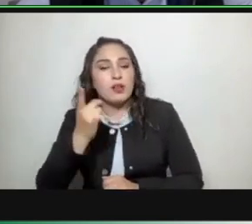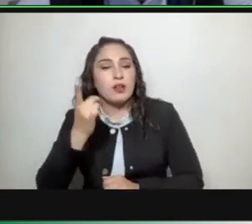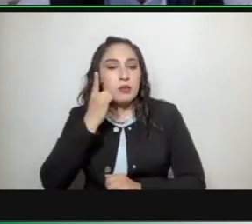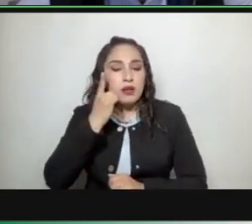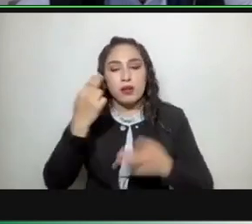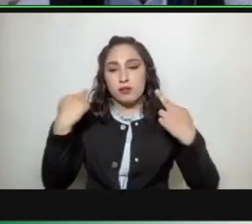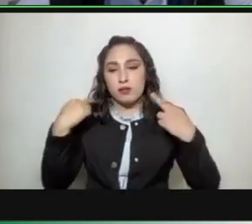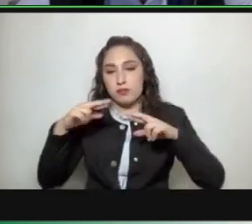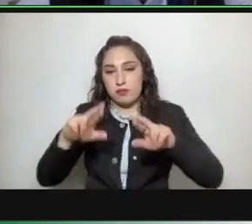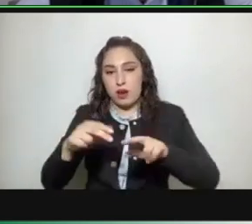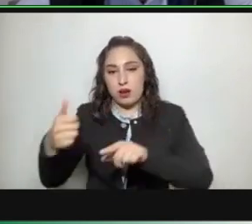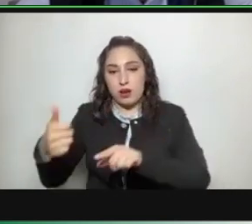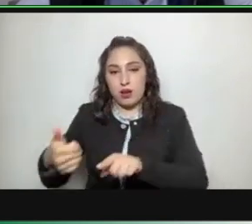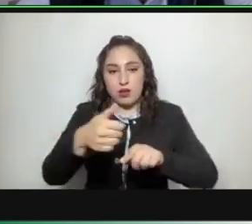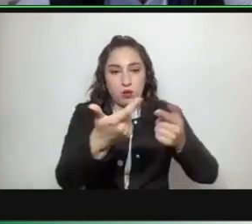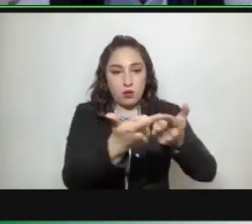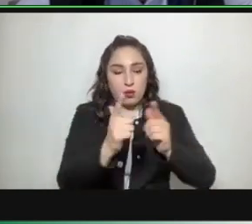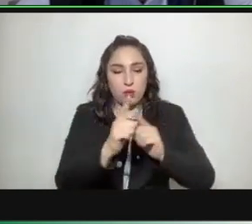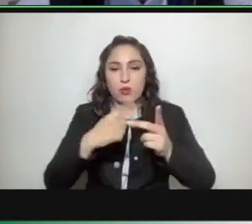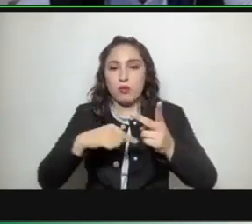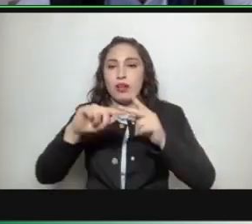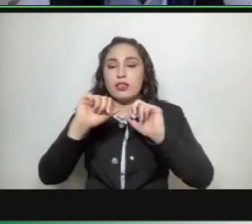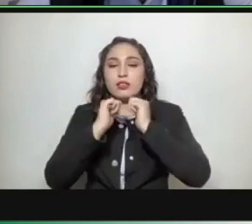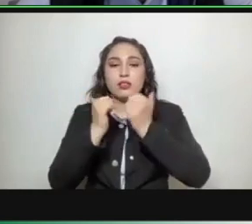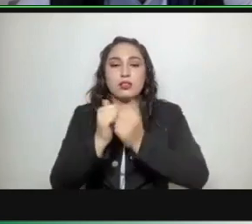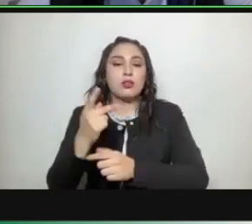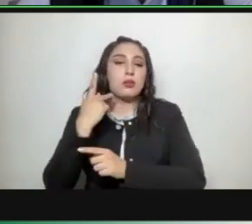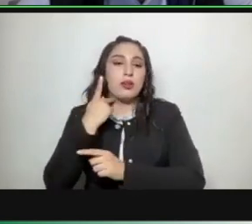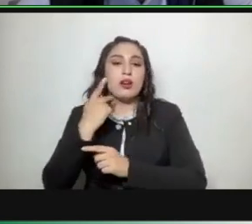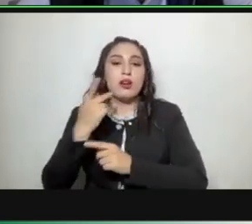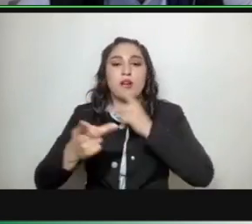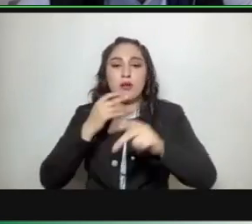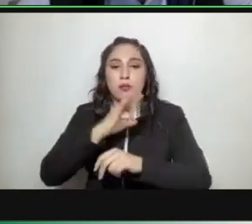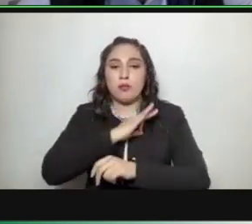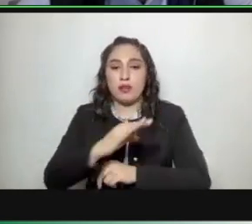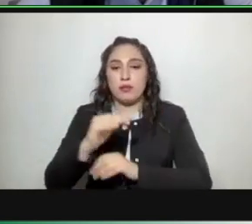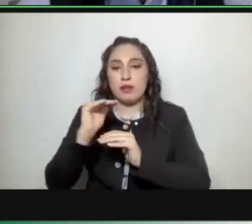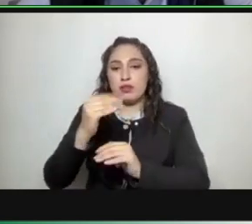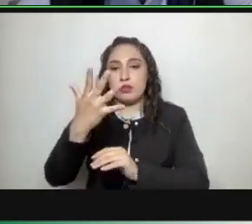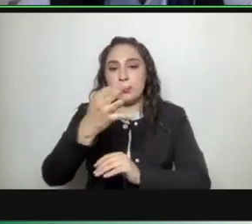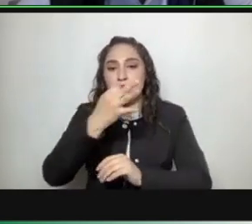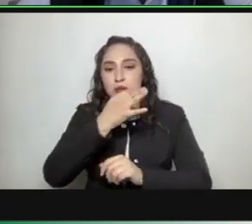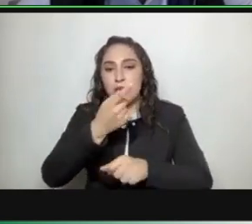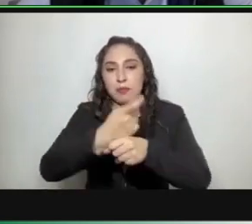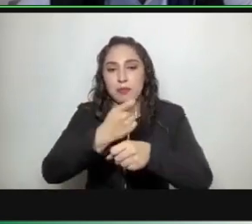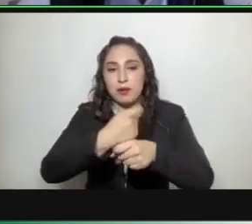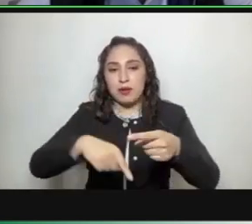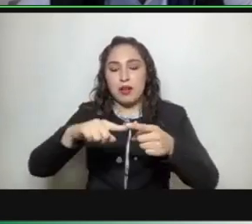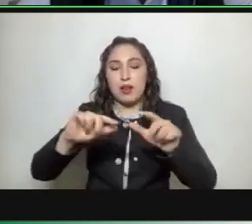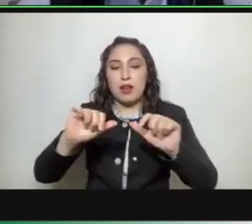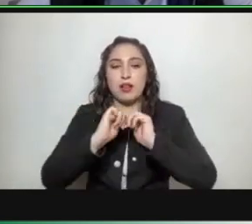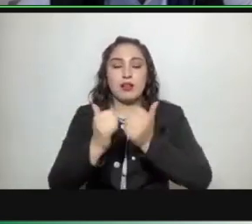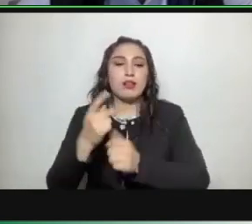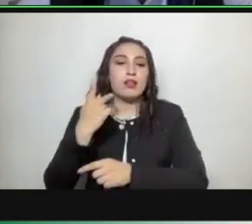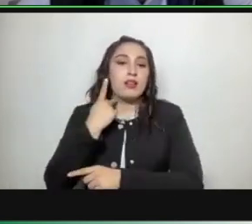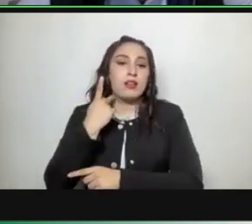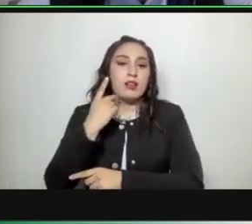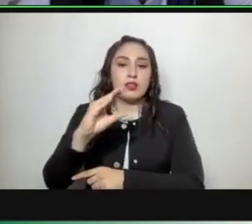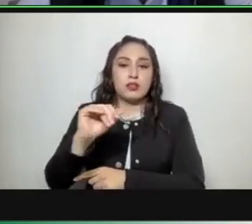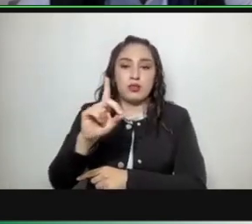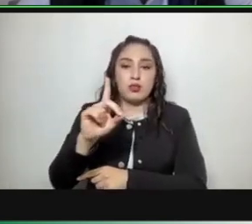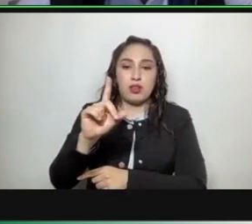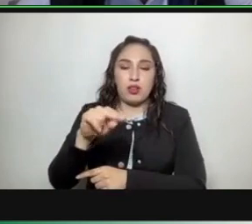minutos por cada grupo y asociación parlamentaria en el orden siguiente uno asociación parlamentaria ciudadana